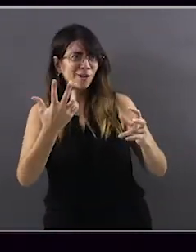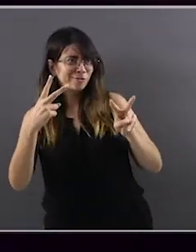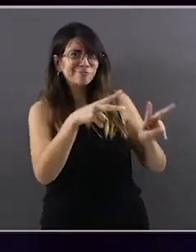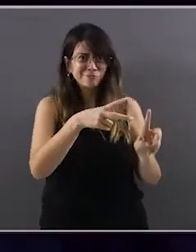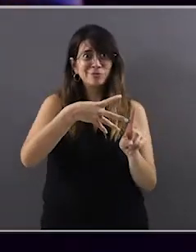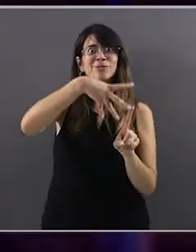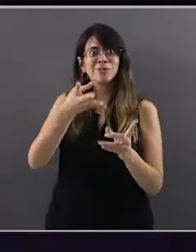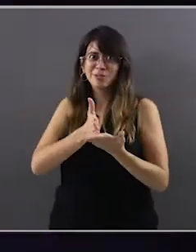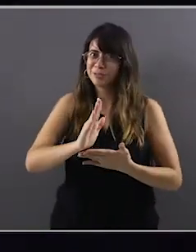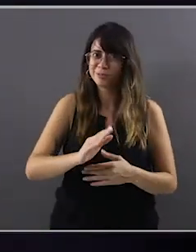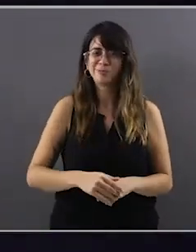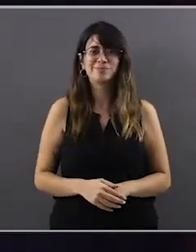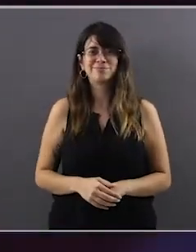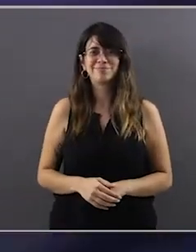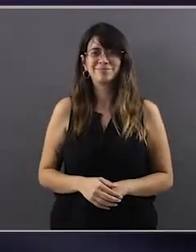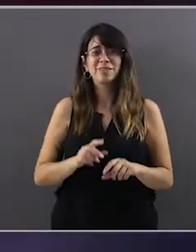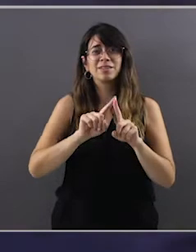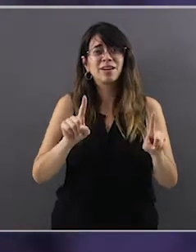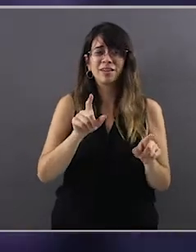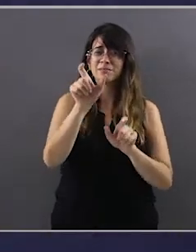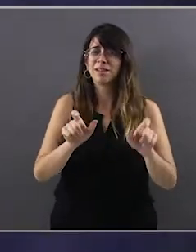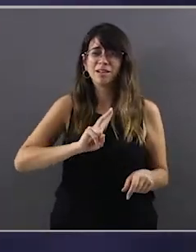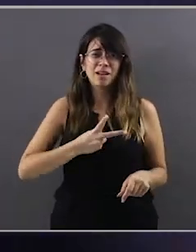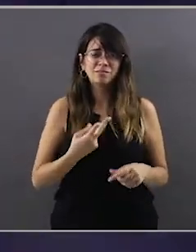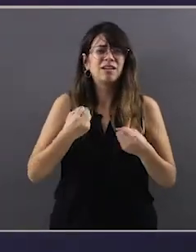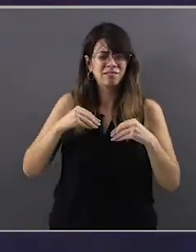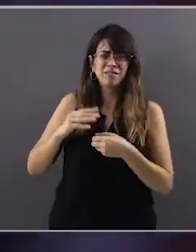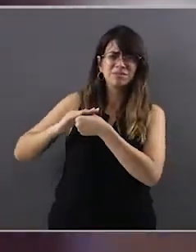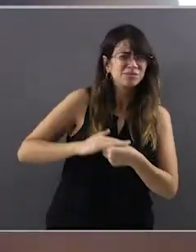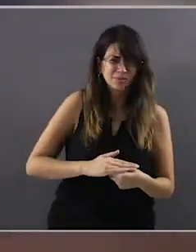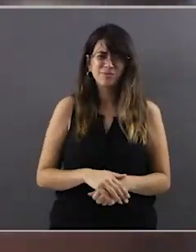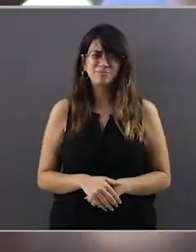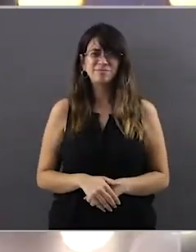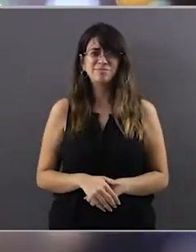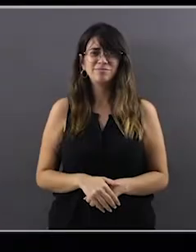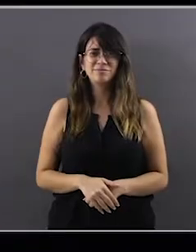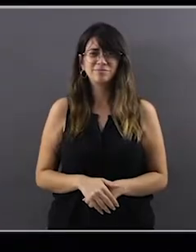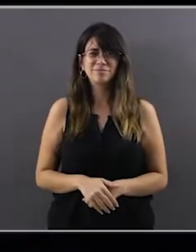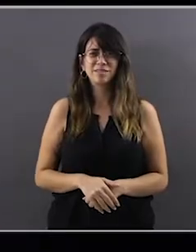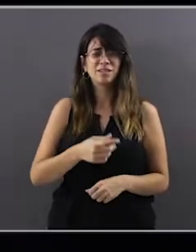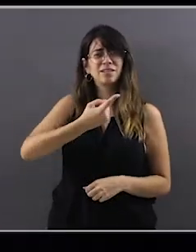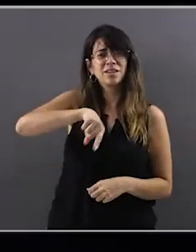La población más vulnerada de las poblaciones vulneradas. Somos una molestia. No nos quieren. Llegamos a casa y estamos